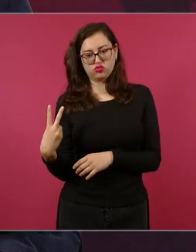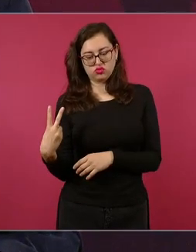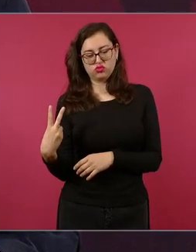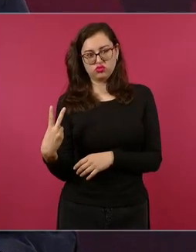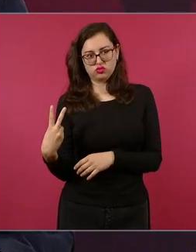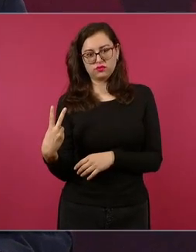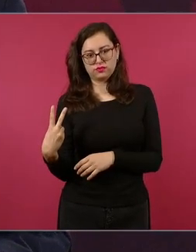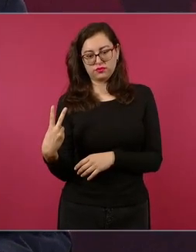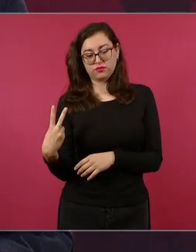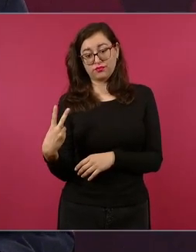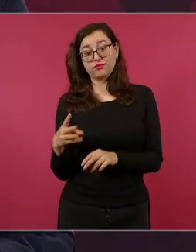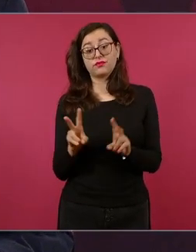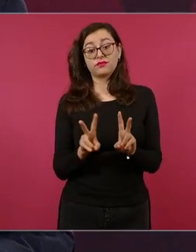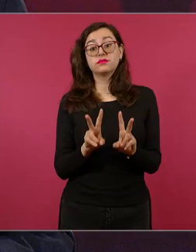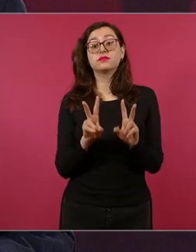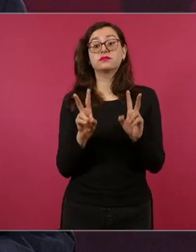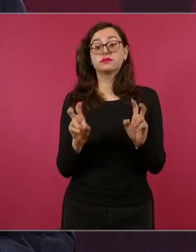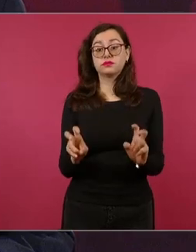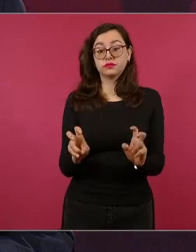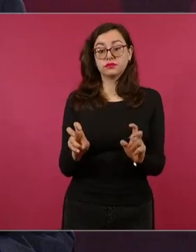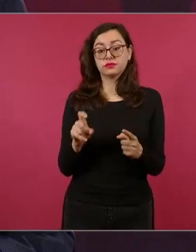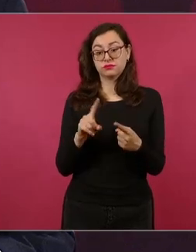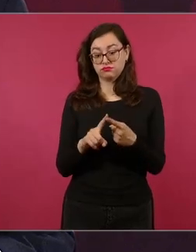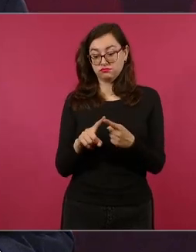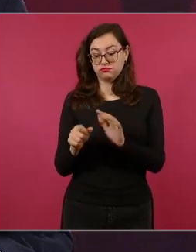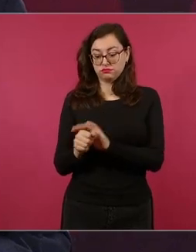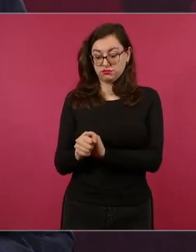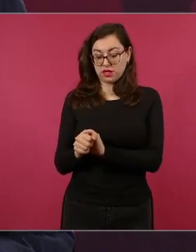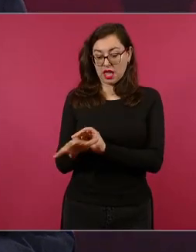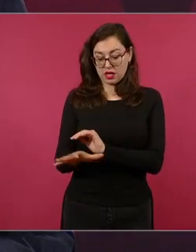el que tiene que ver con Ayotzinapa